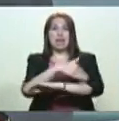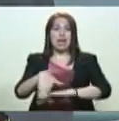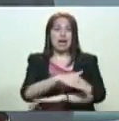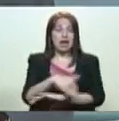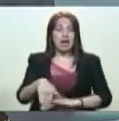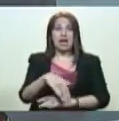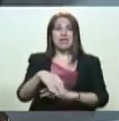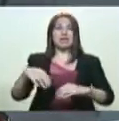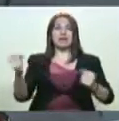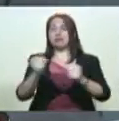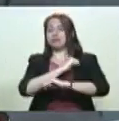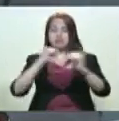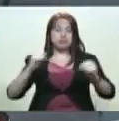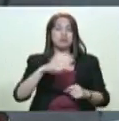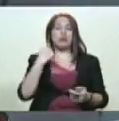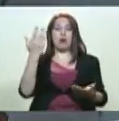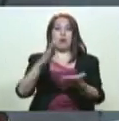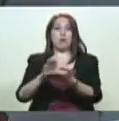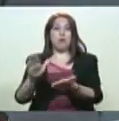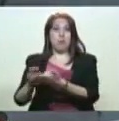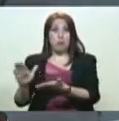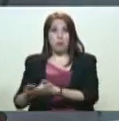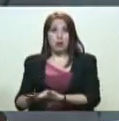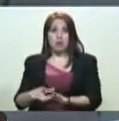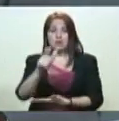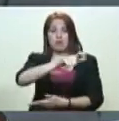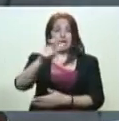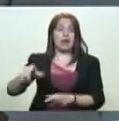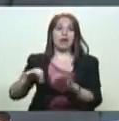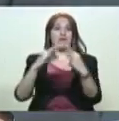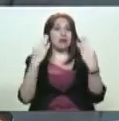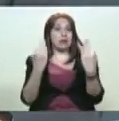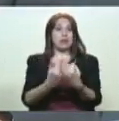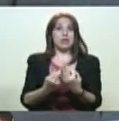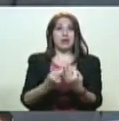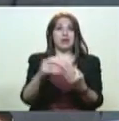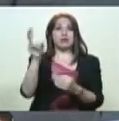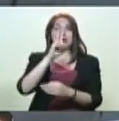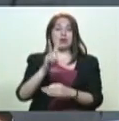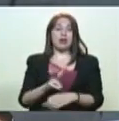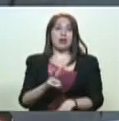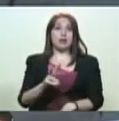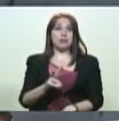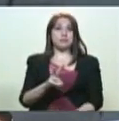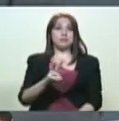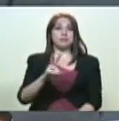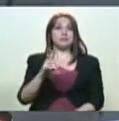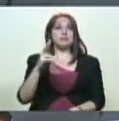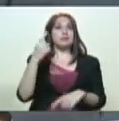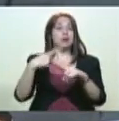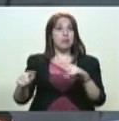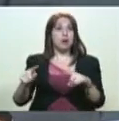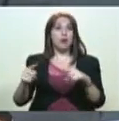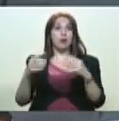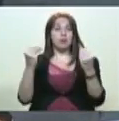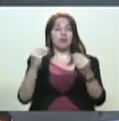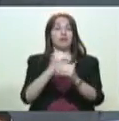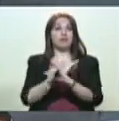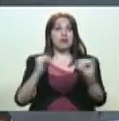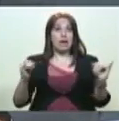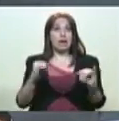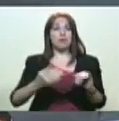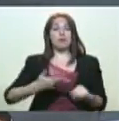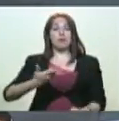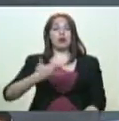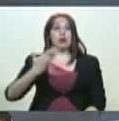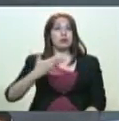que costaron muertes numerosas a familias venezolanas. Es lamentable, pero al final del día es importantísimo el dato de que